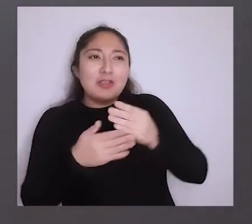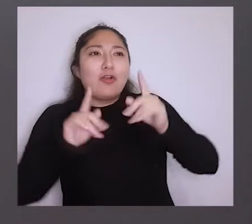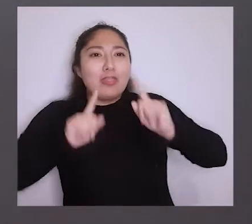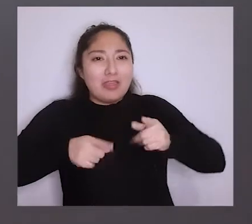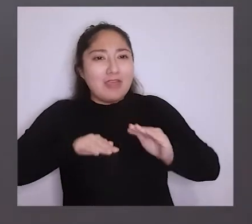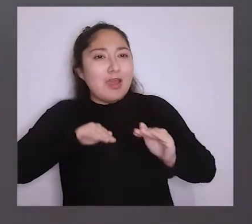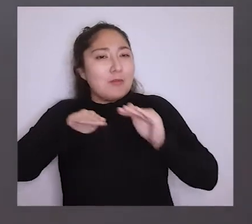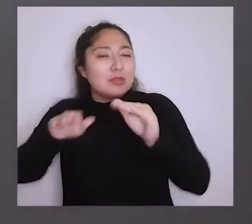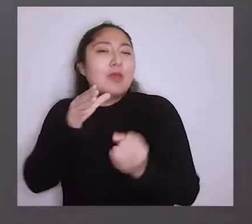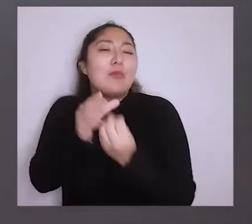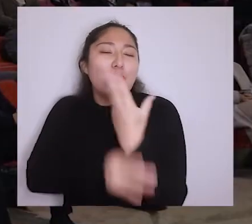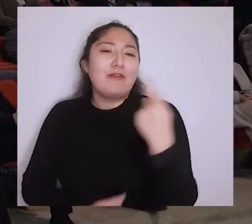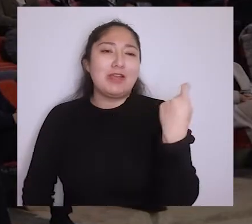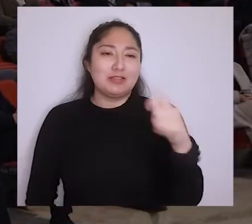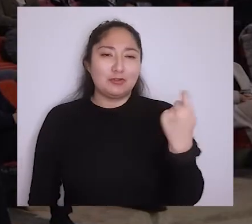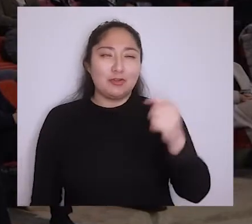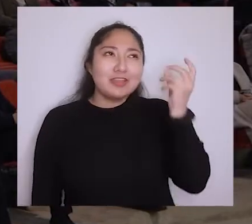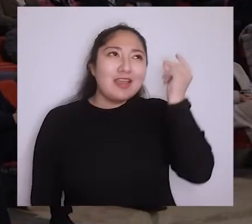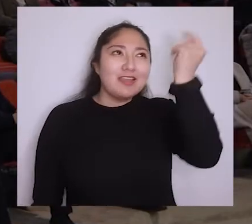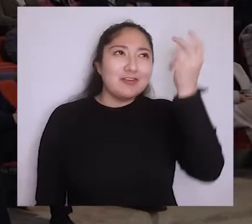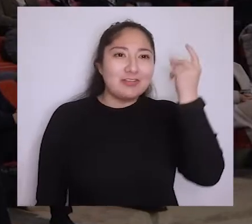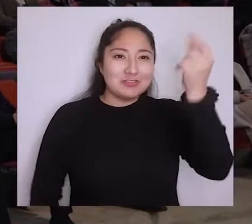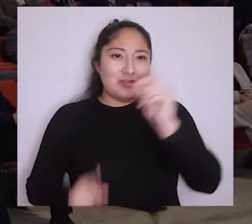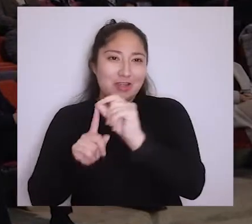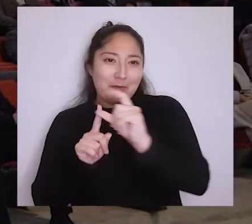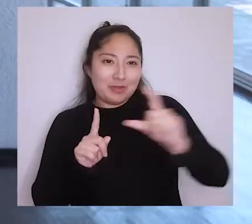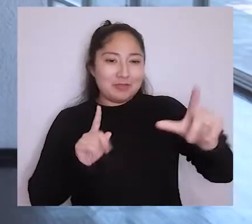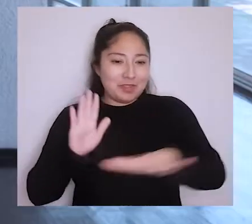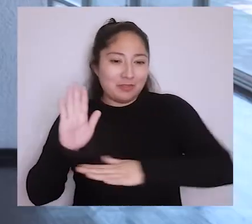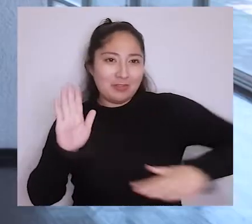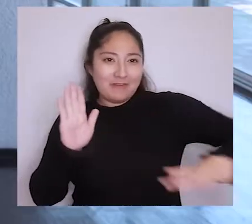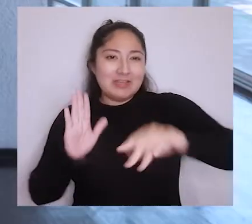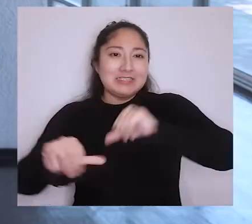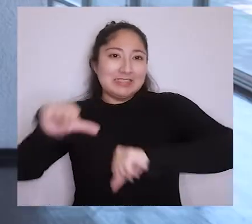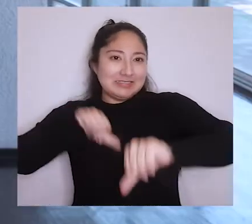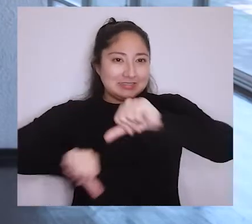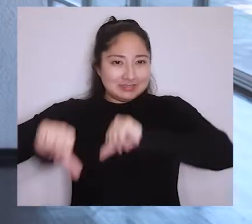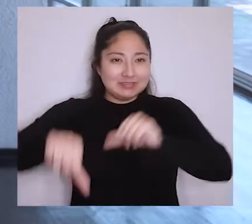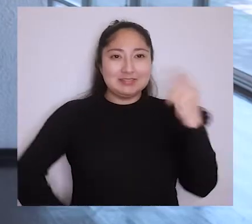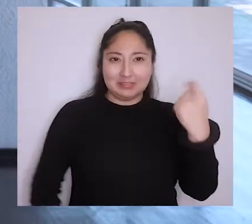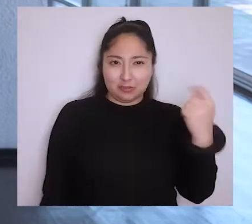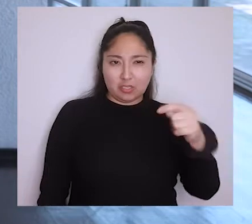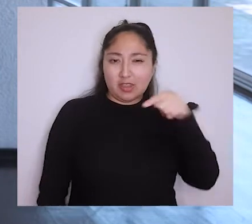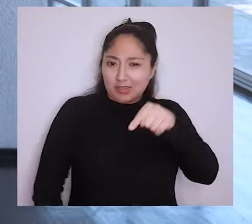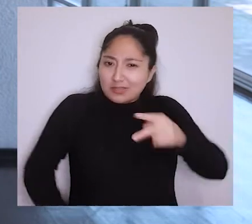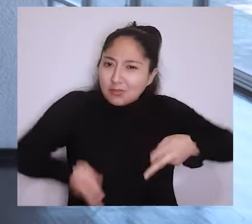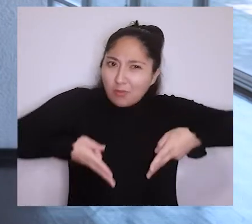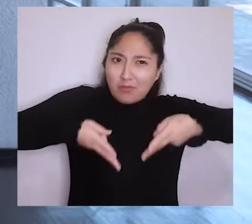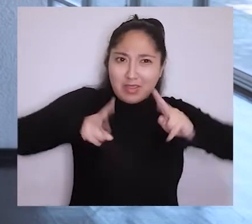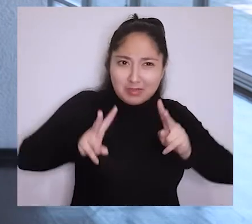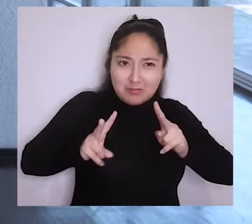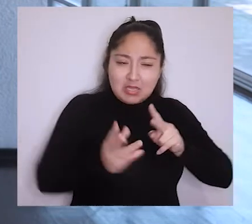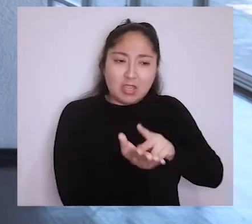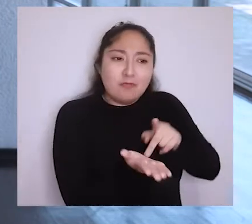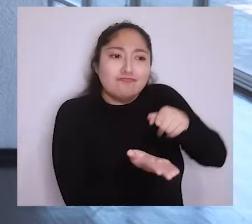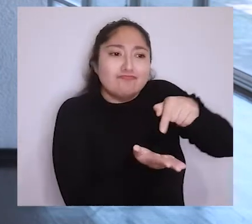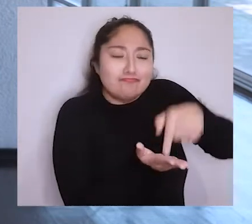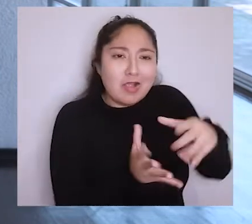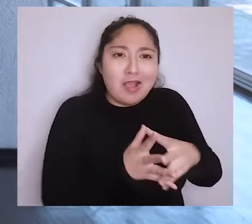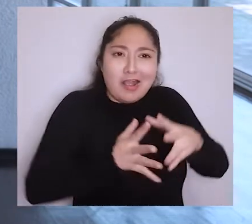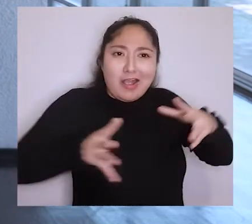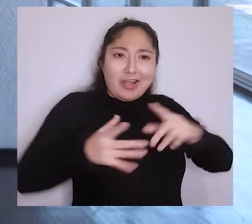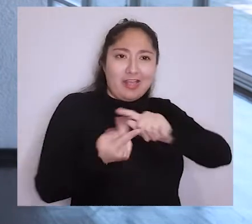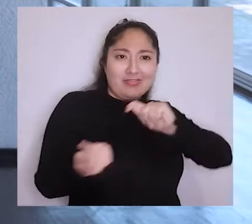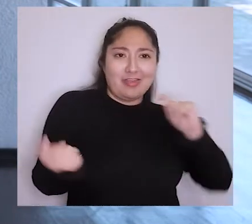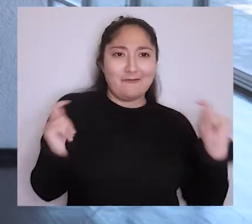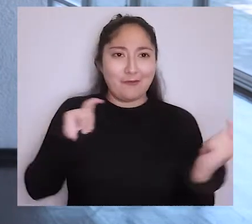aportar nuevas tecnologías, innovación, emprendimientos de base científica tecnológica que nos permita dar este gran paso